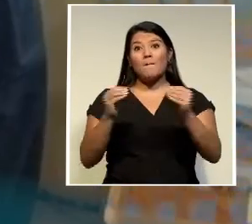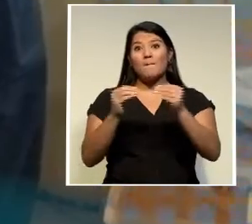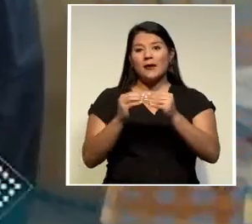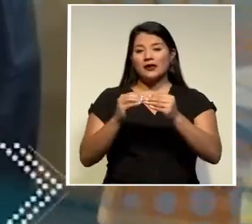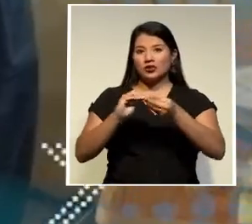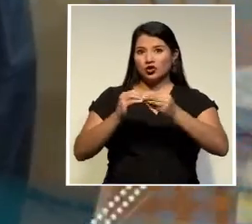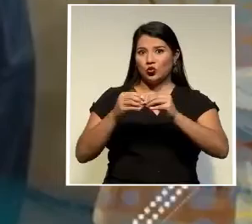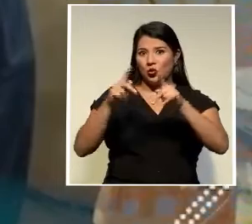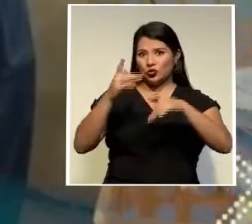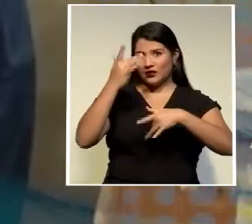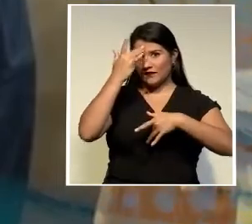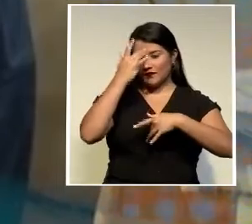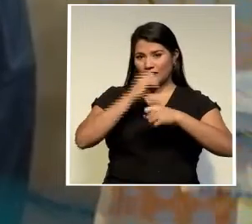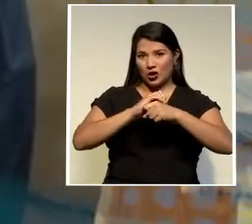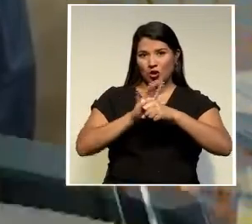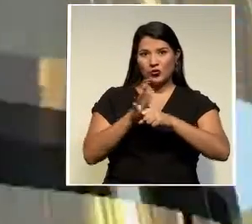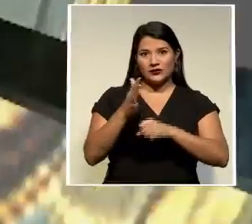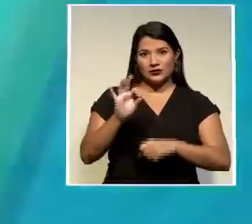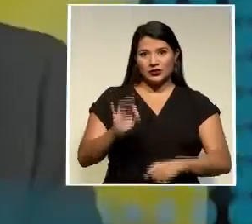positivos por COVID-19